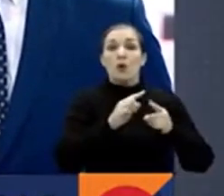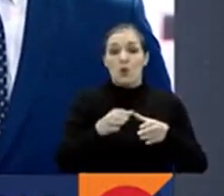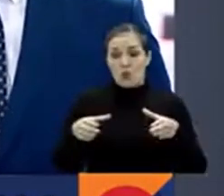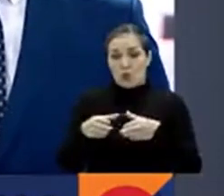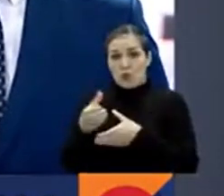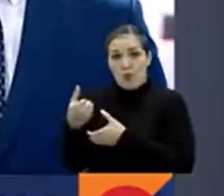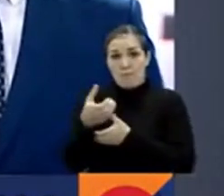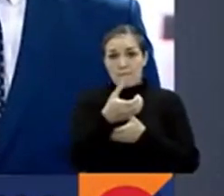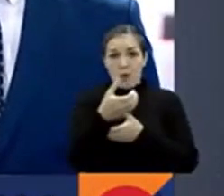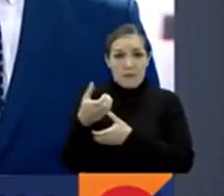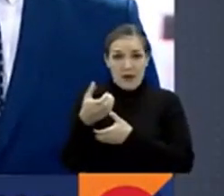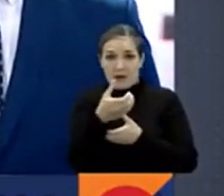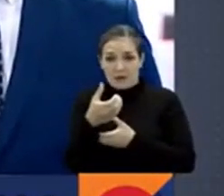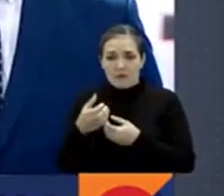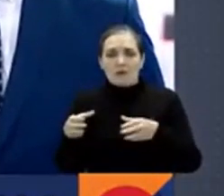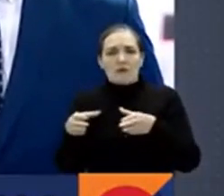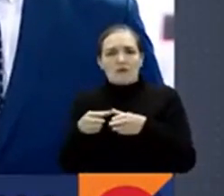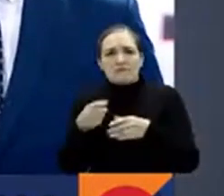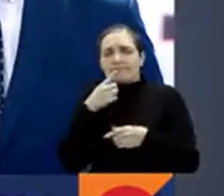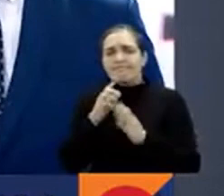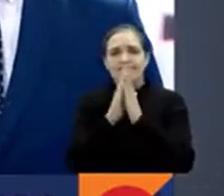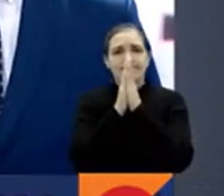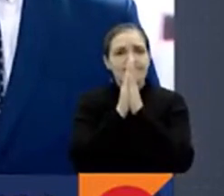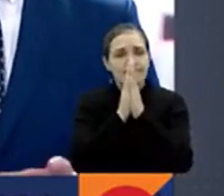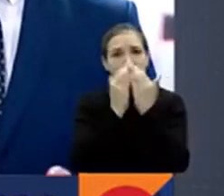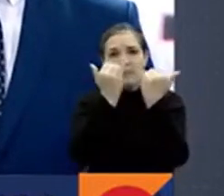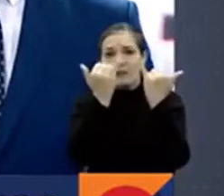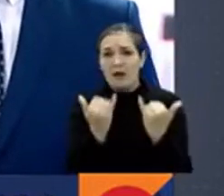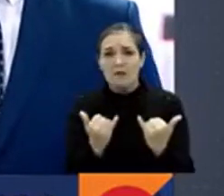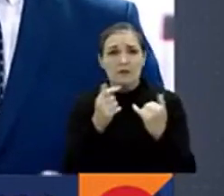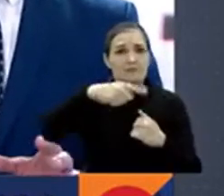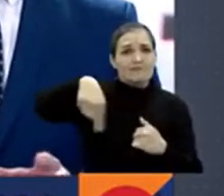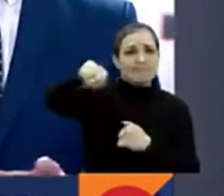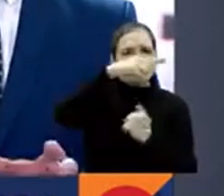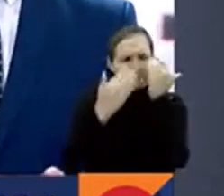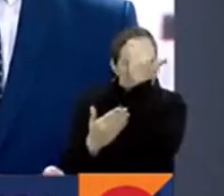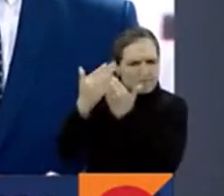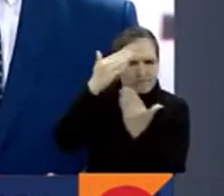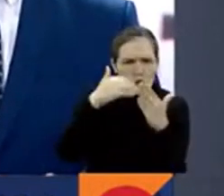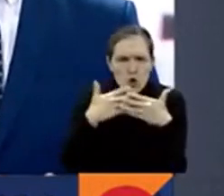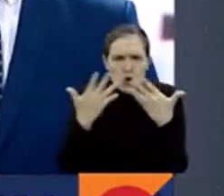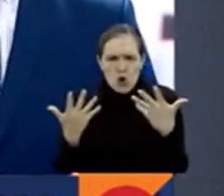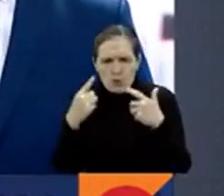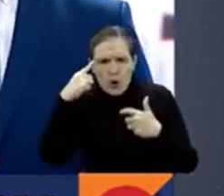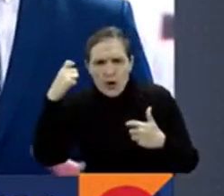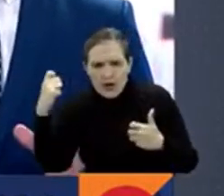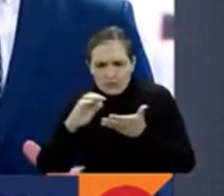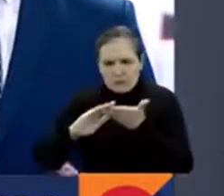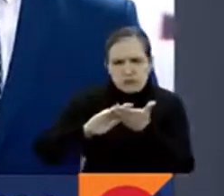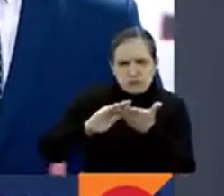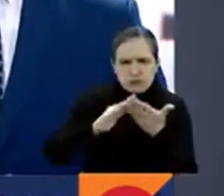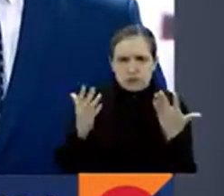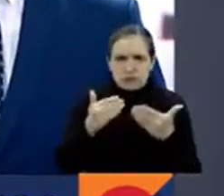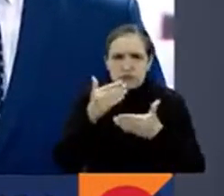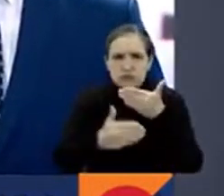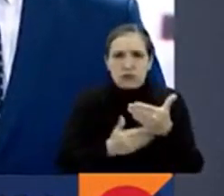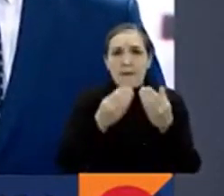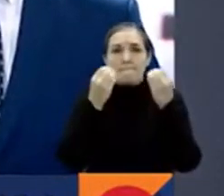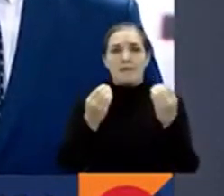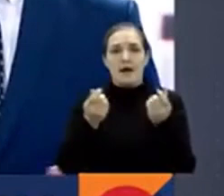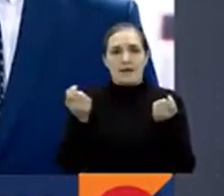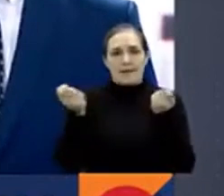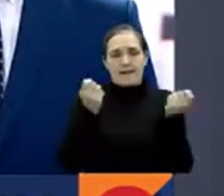Voluntarios solicitó a las entidades competentes tener en cuenta los análisis de vulnerabilidad y riesgos presentados y de esa manera poder generar